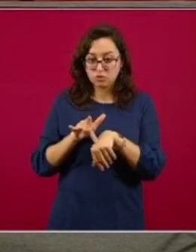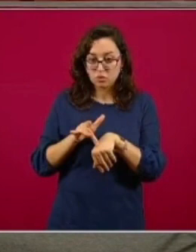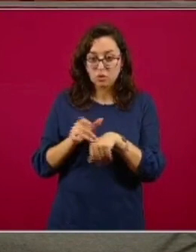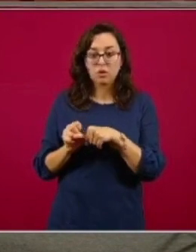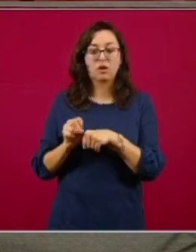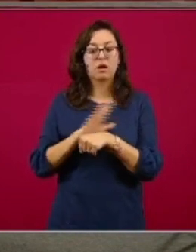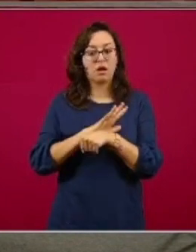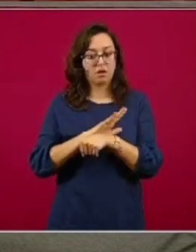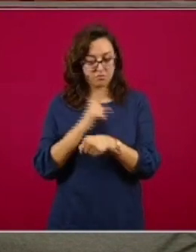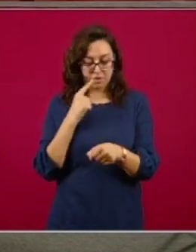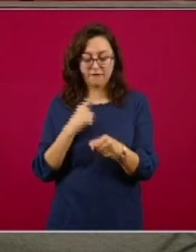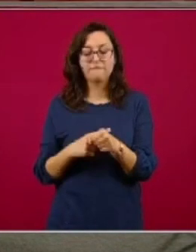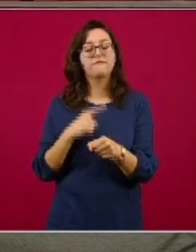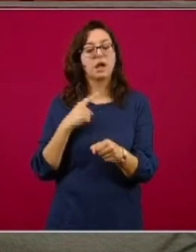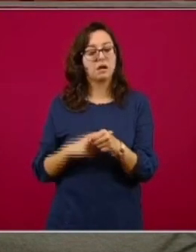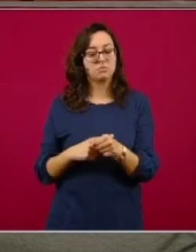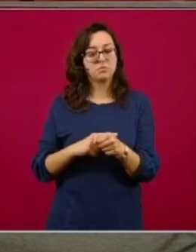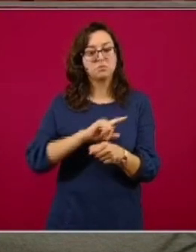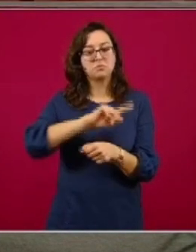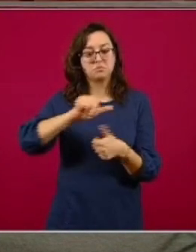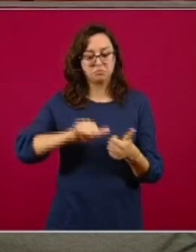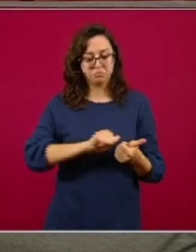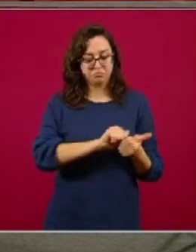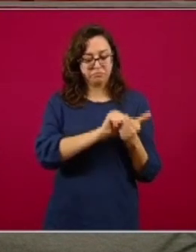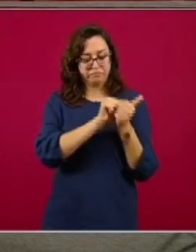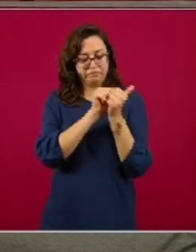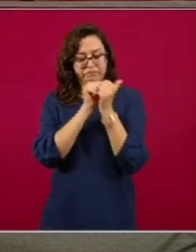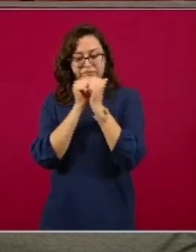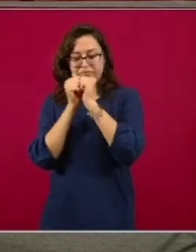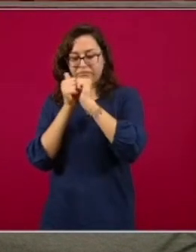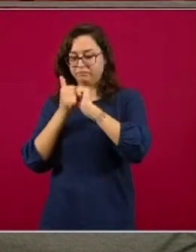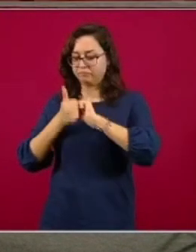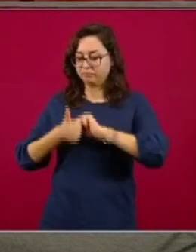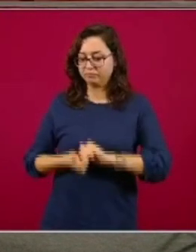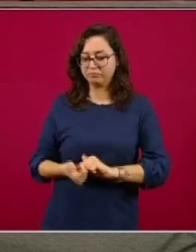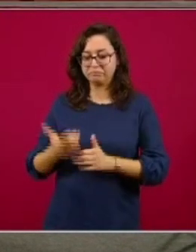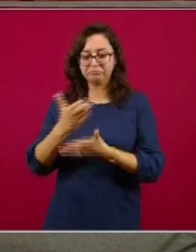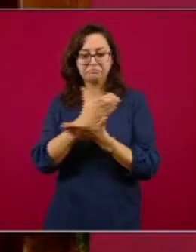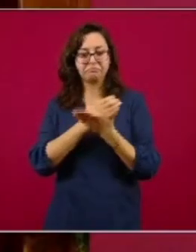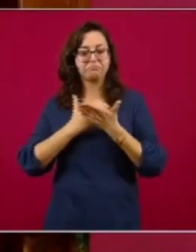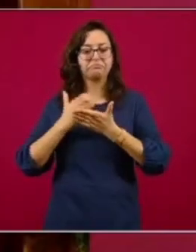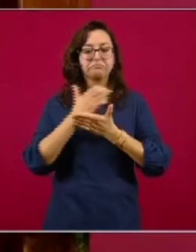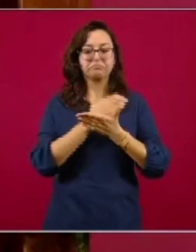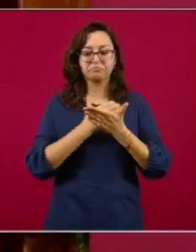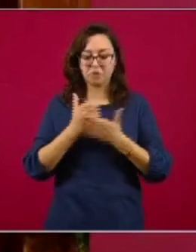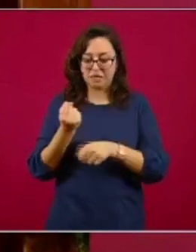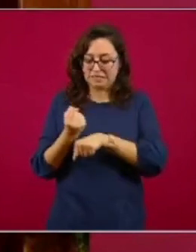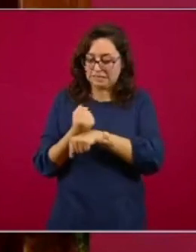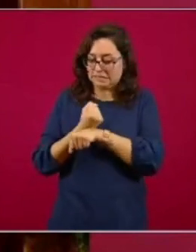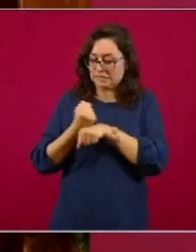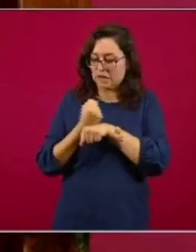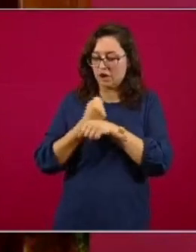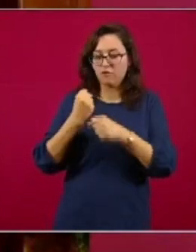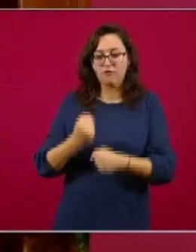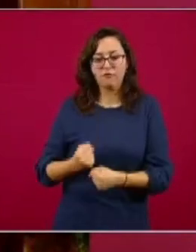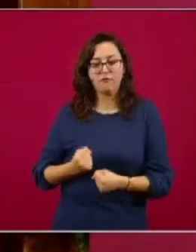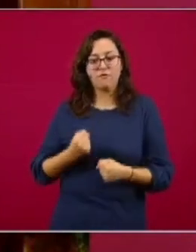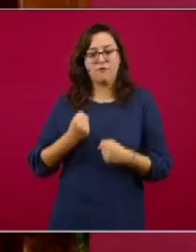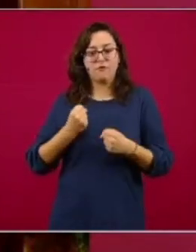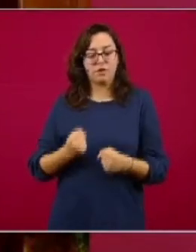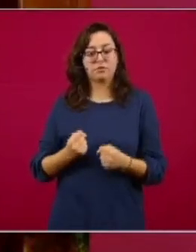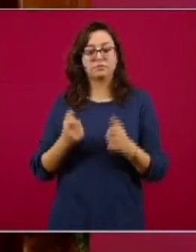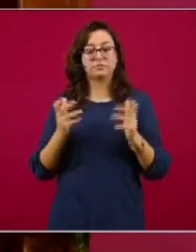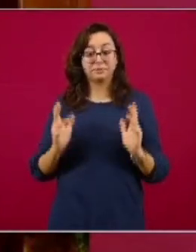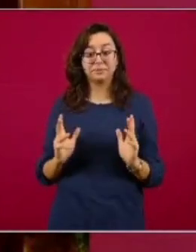coronavirus y que generaron una respuesta de anticuerpos, lo que quiere decir es que hubo una